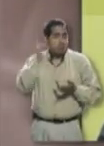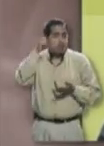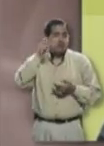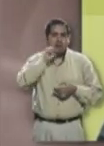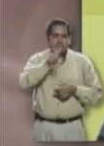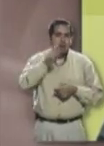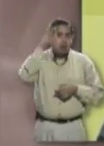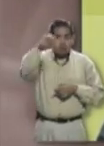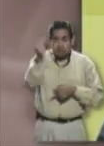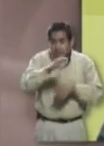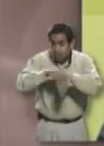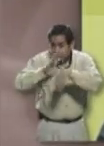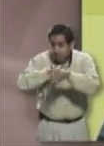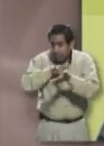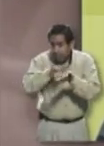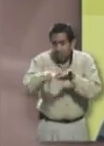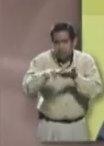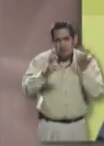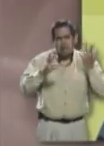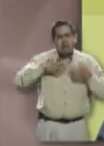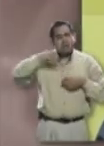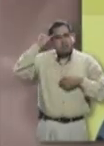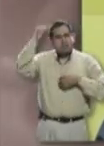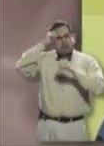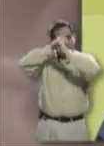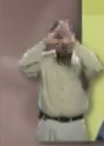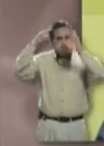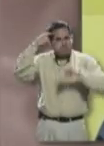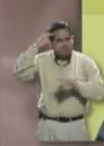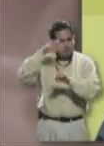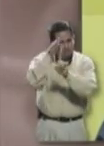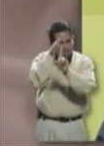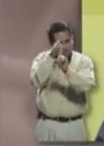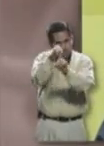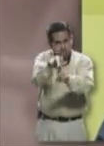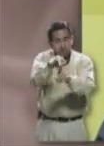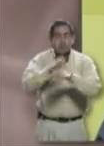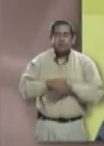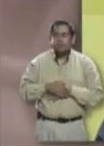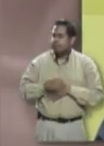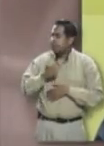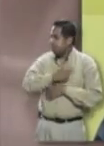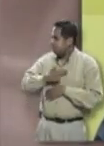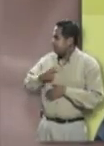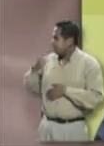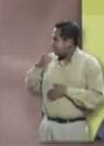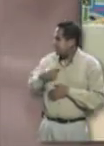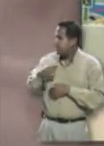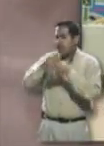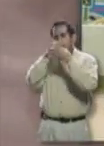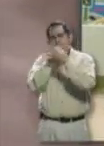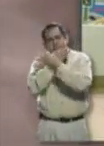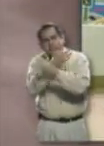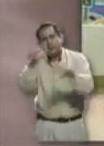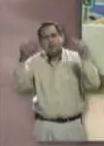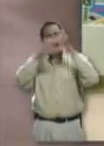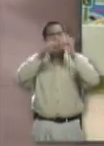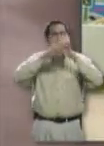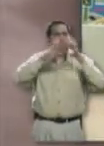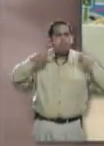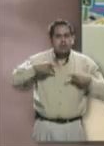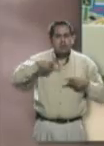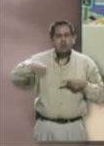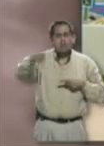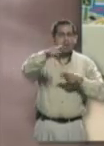a apoyar a otras personas que lo necesitan más. Entonces, eso siempre es mi visión de ayudar a la gente. Y me gustaría que les dieras un mensaje al final